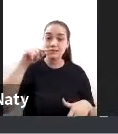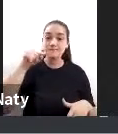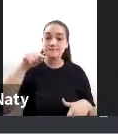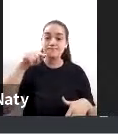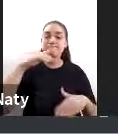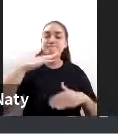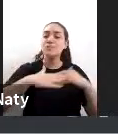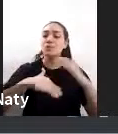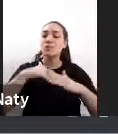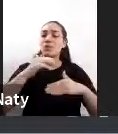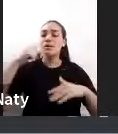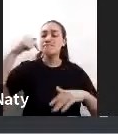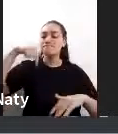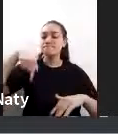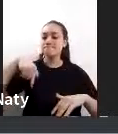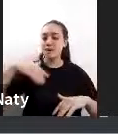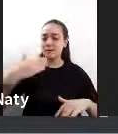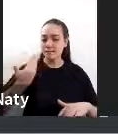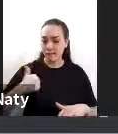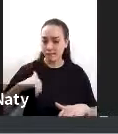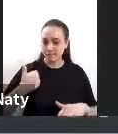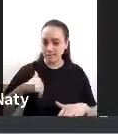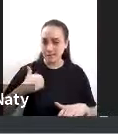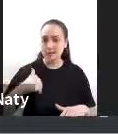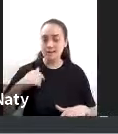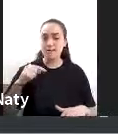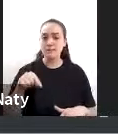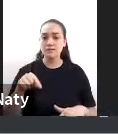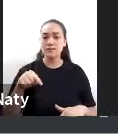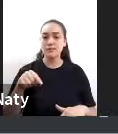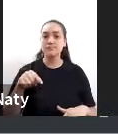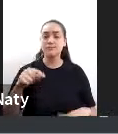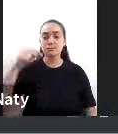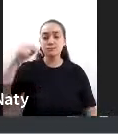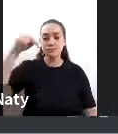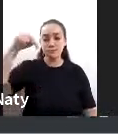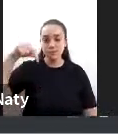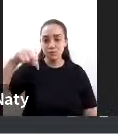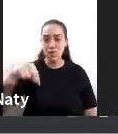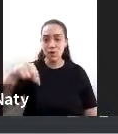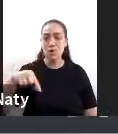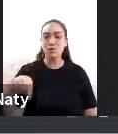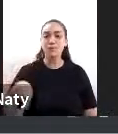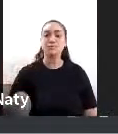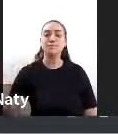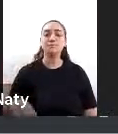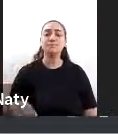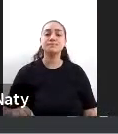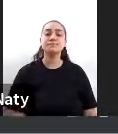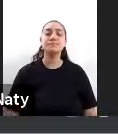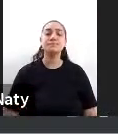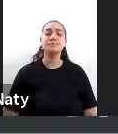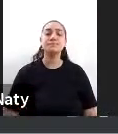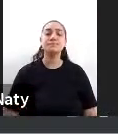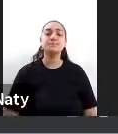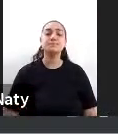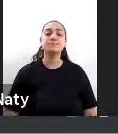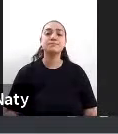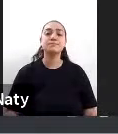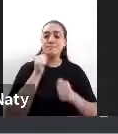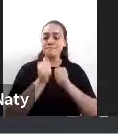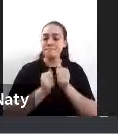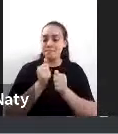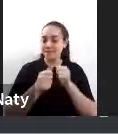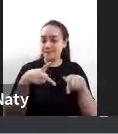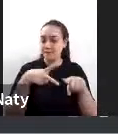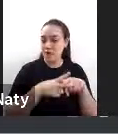en Argentina había sido construido en Bariloche en INVAP INVAP es la empresa de tecnologías de Río